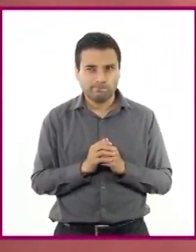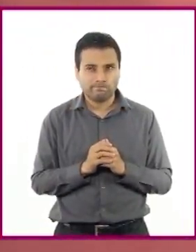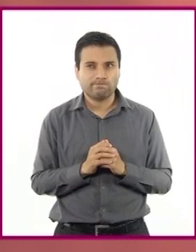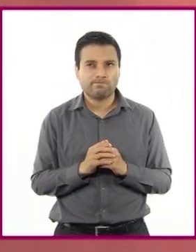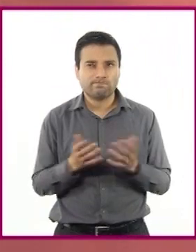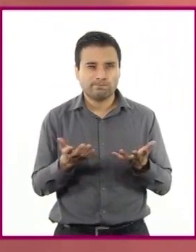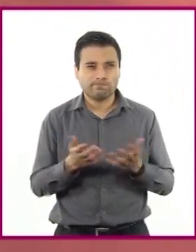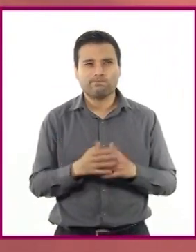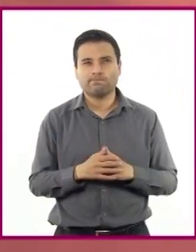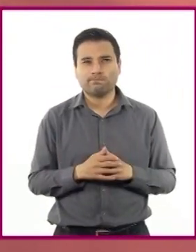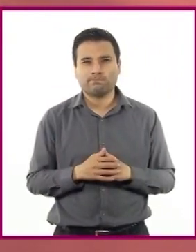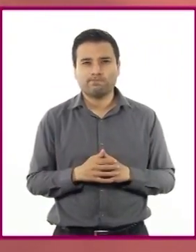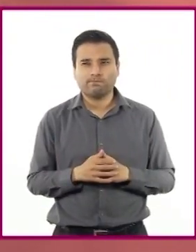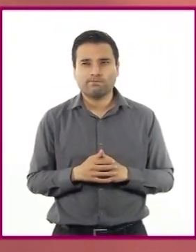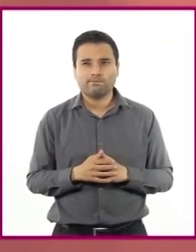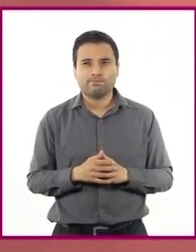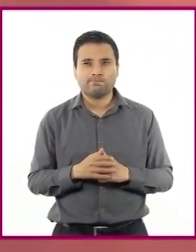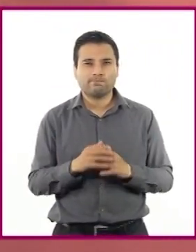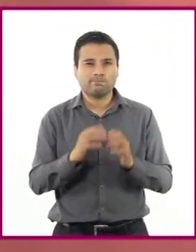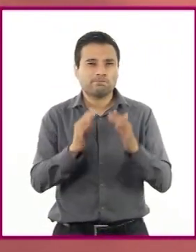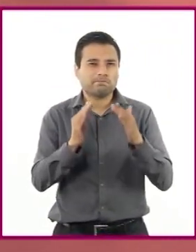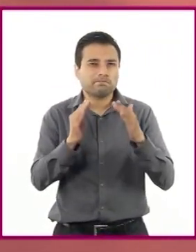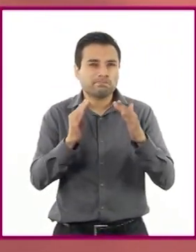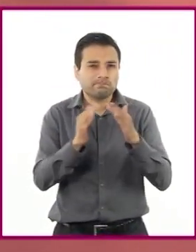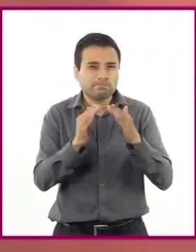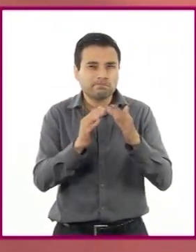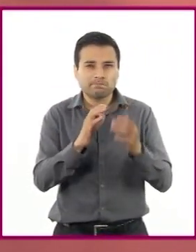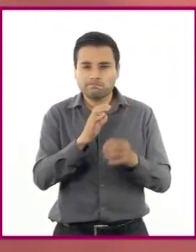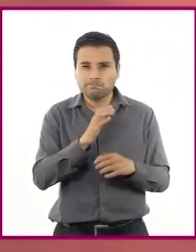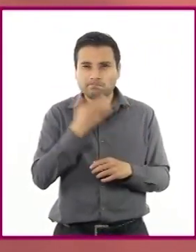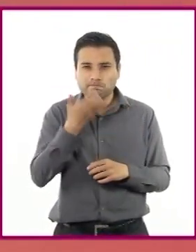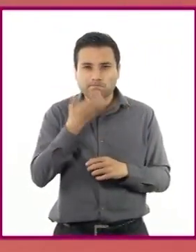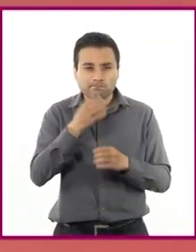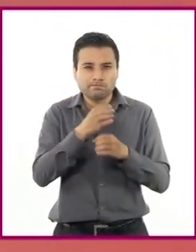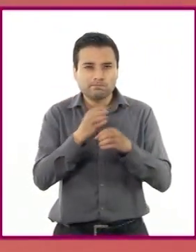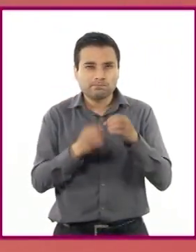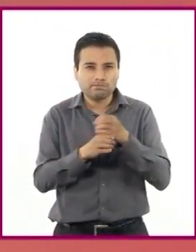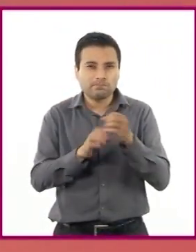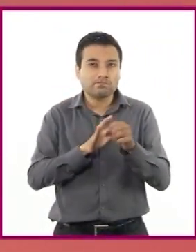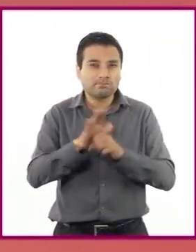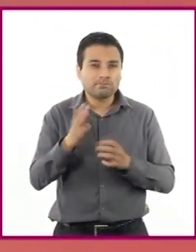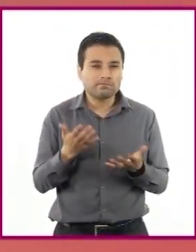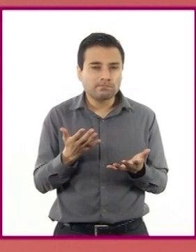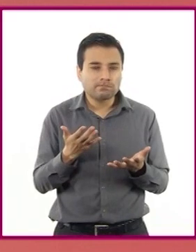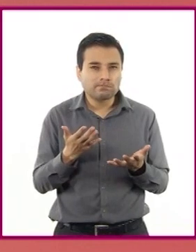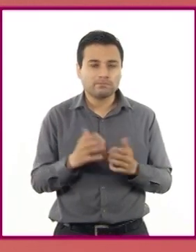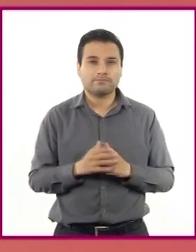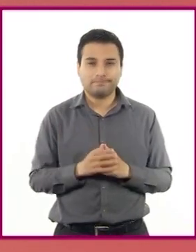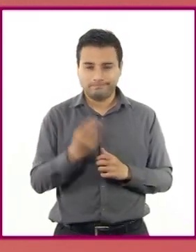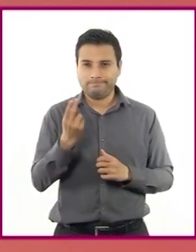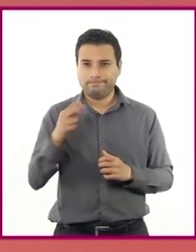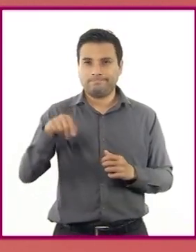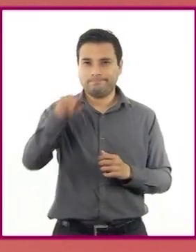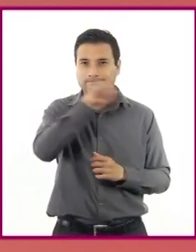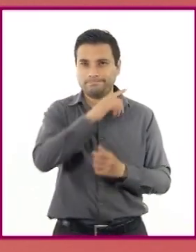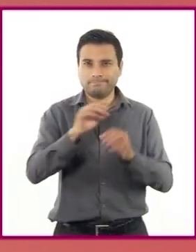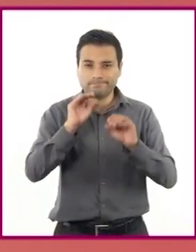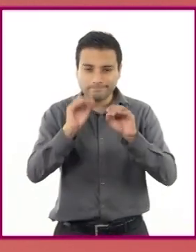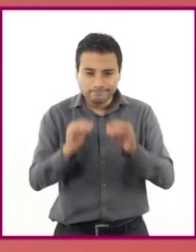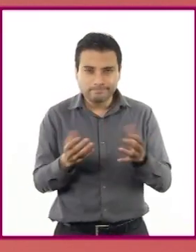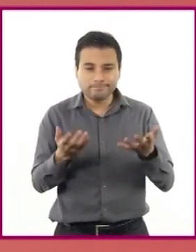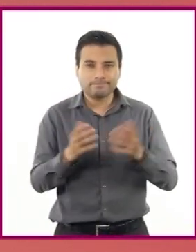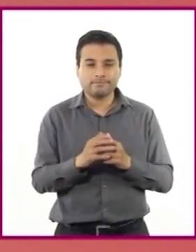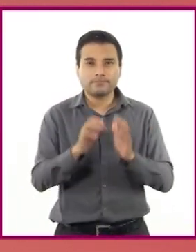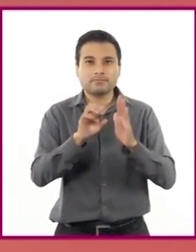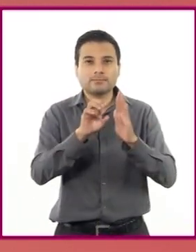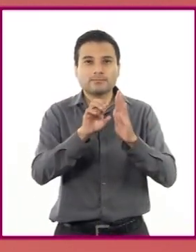comúnmente hay en un departamento y se describen en el cuento, claro. Es muy importante ambientar el sótano en el que ocurre